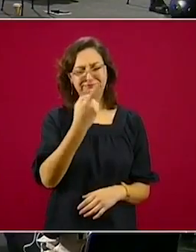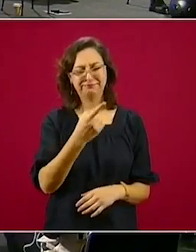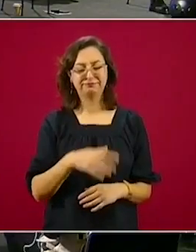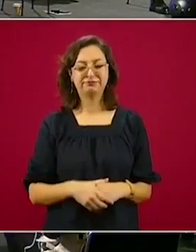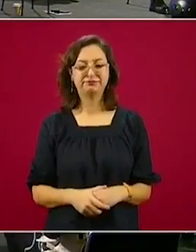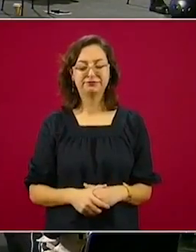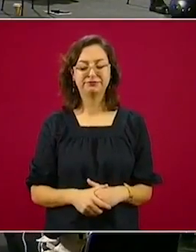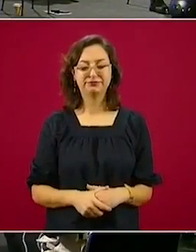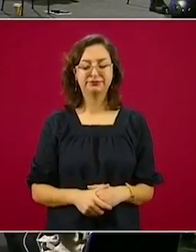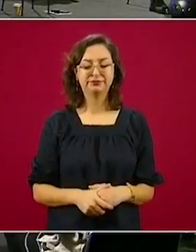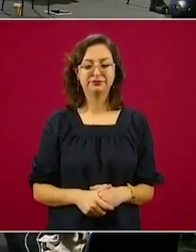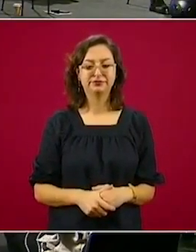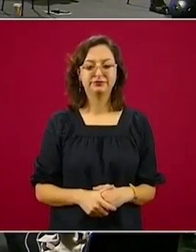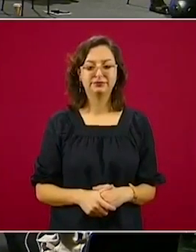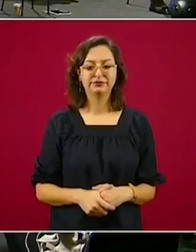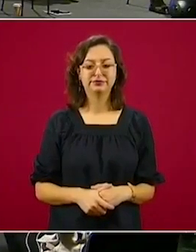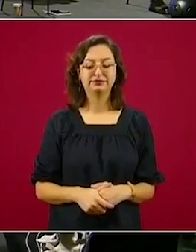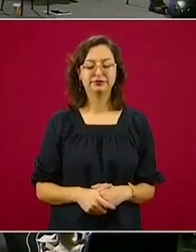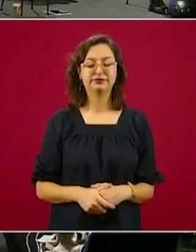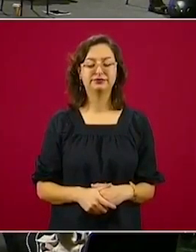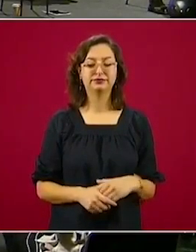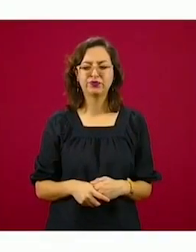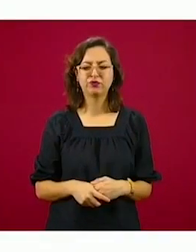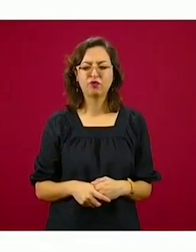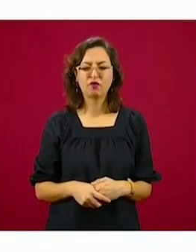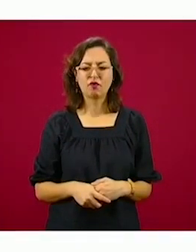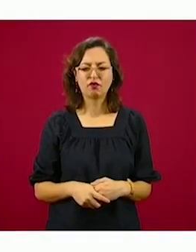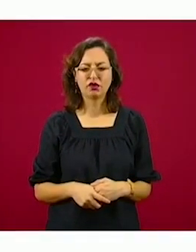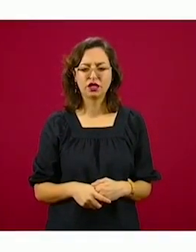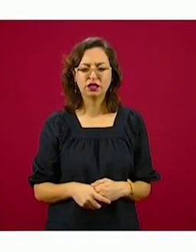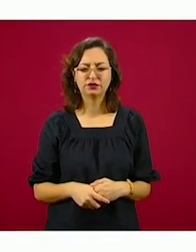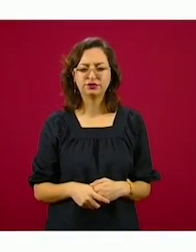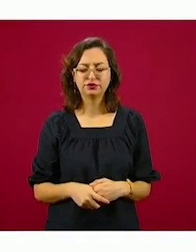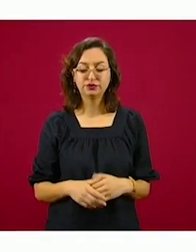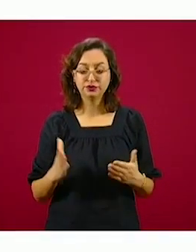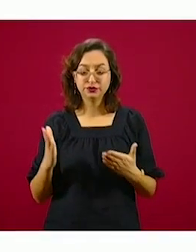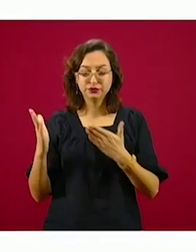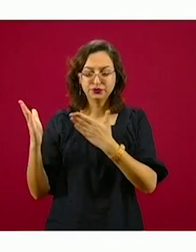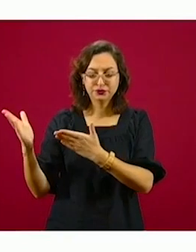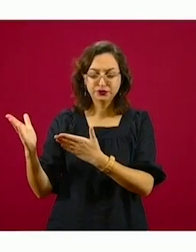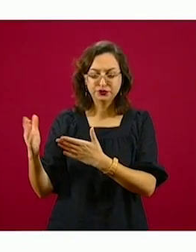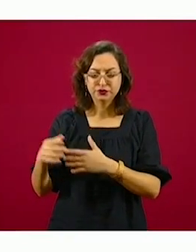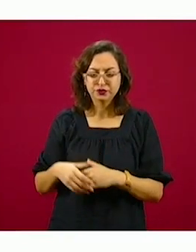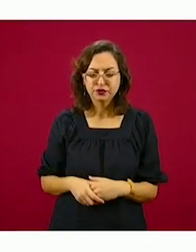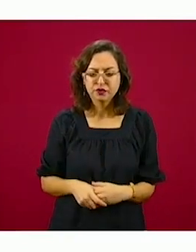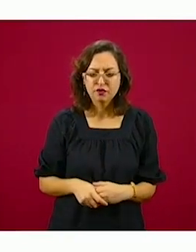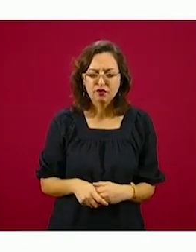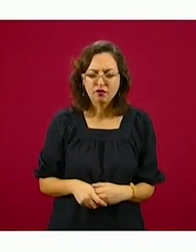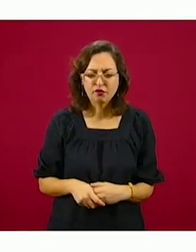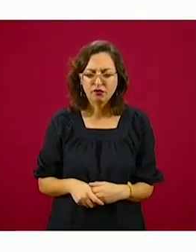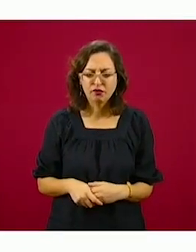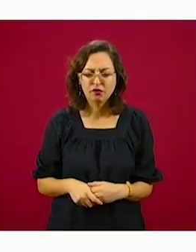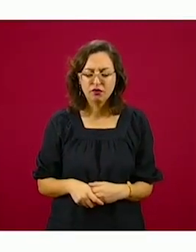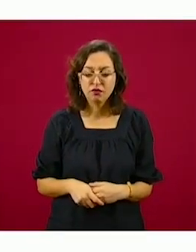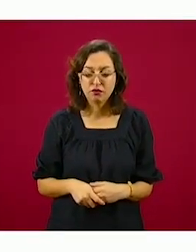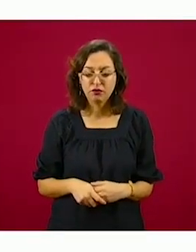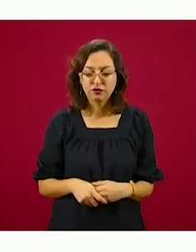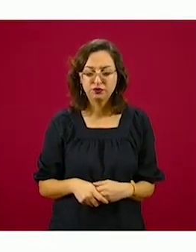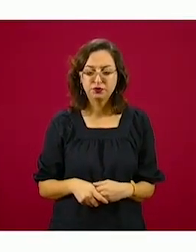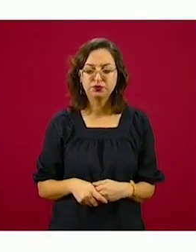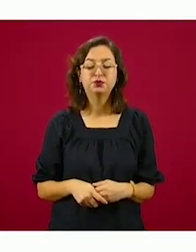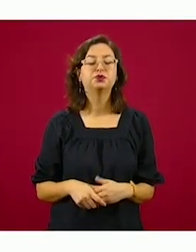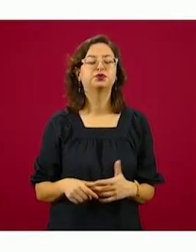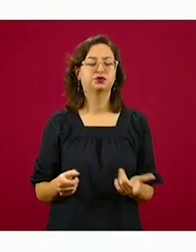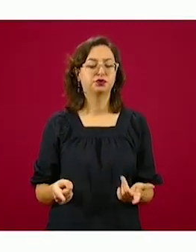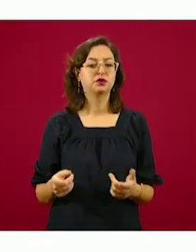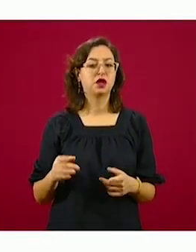funcionario detalló los resultados del mes de abril del Secretariado Ejecutivo del Sistema Nacional de Seguridad Pública, en los que resaltó que